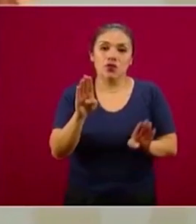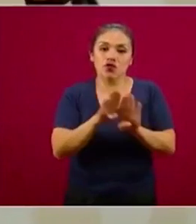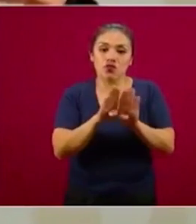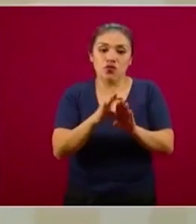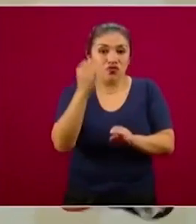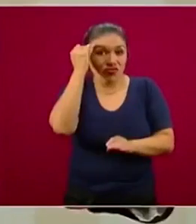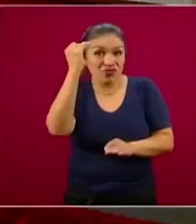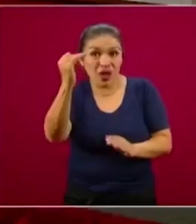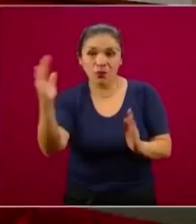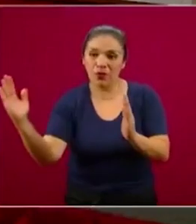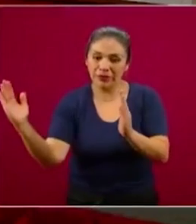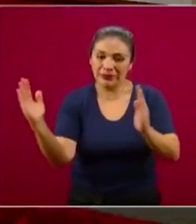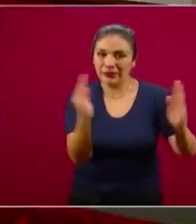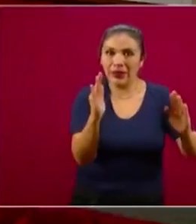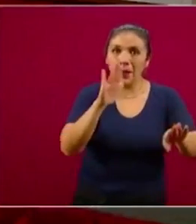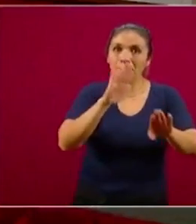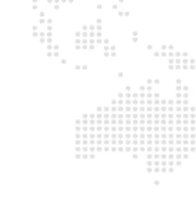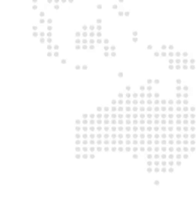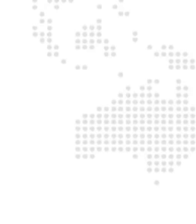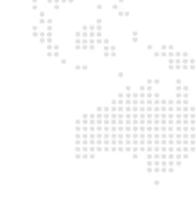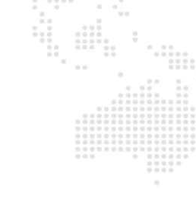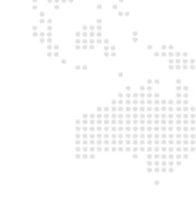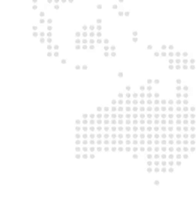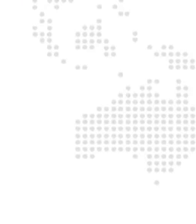pico y el hacer que sea más pequeño.